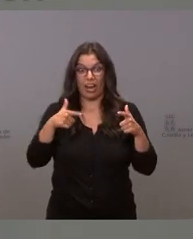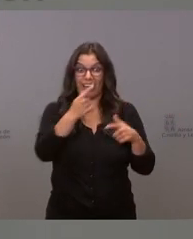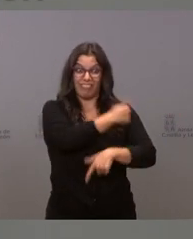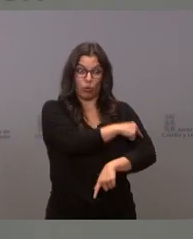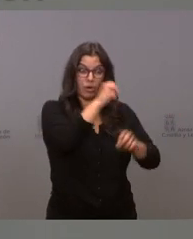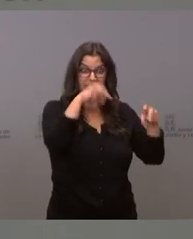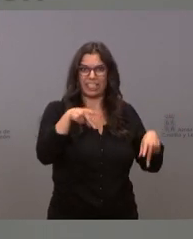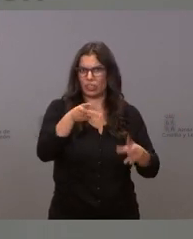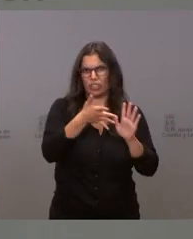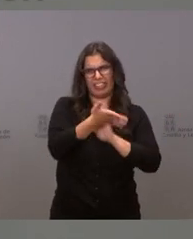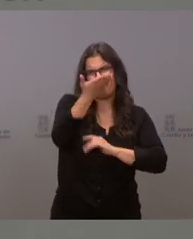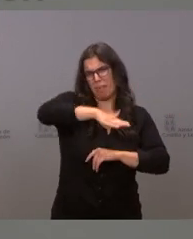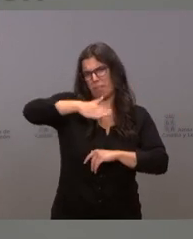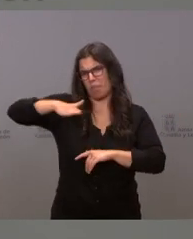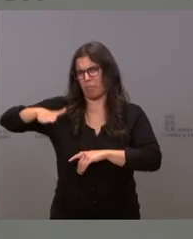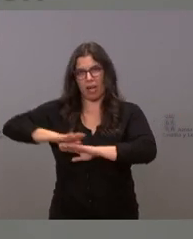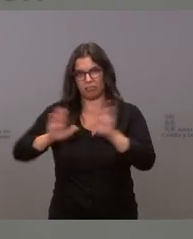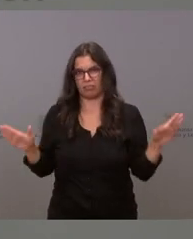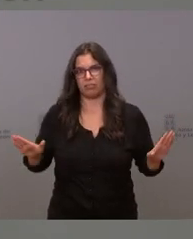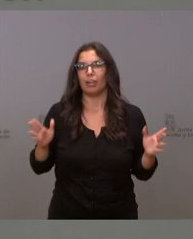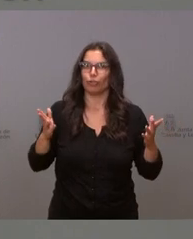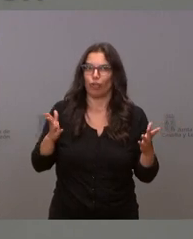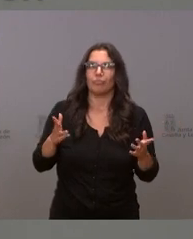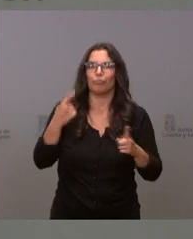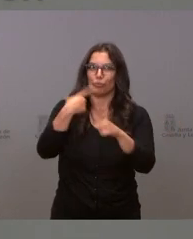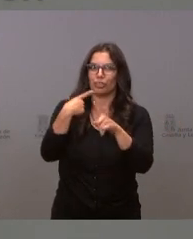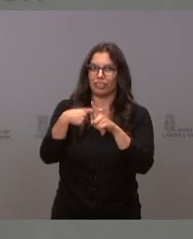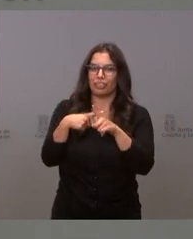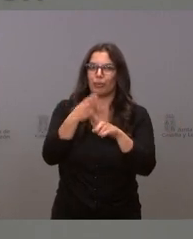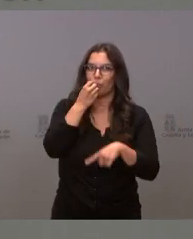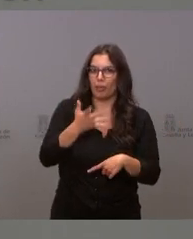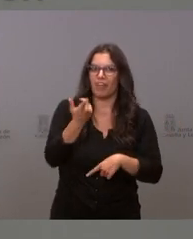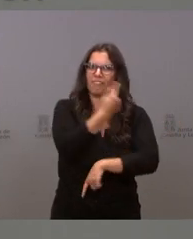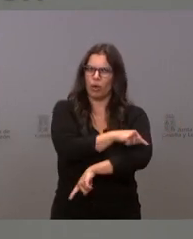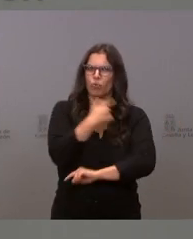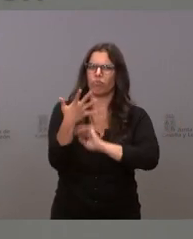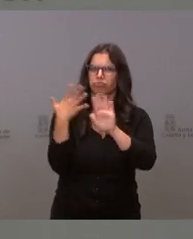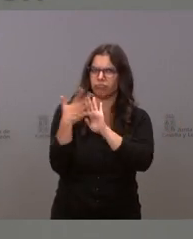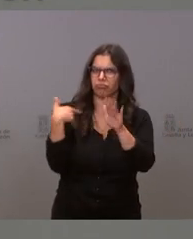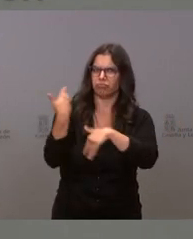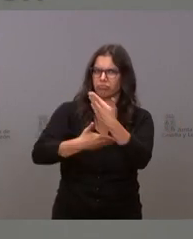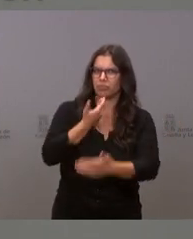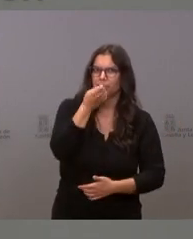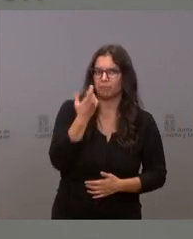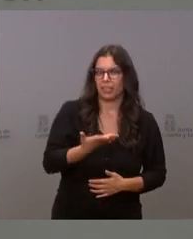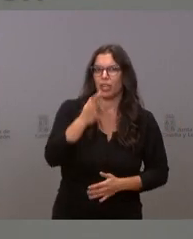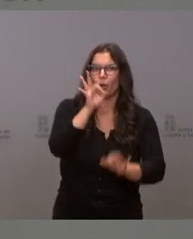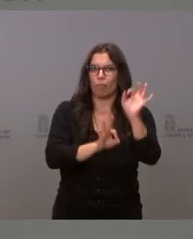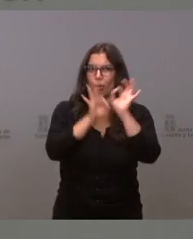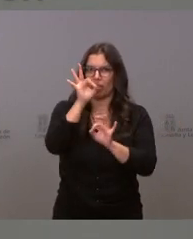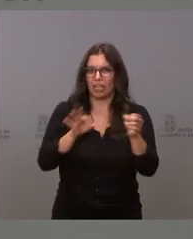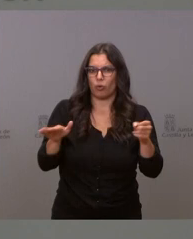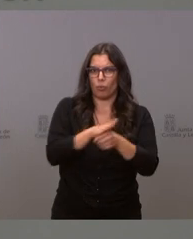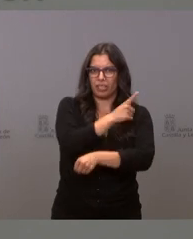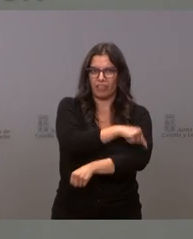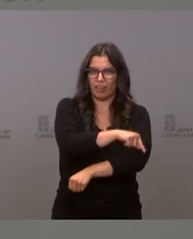entonces hay muchísimos motivos para la esperanza la campaña de vacunación está funcionando el porcentaje de escape vacunal